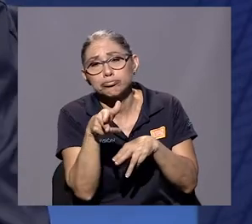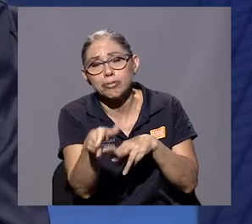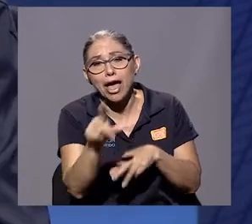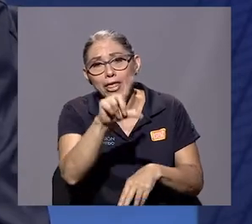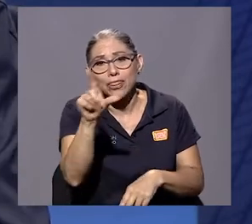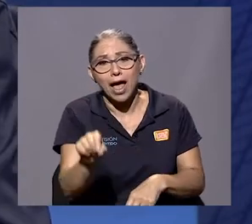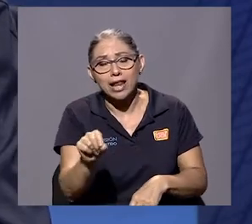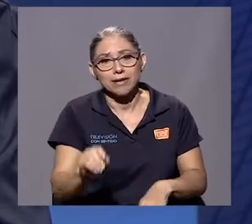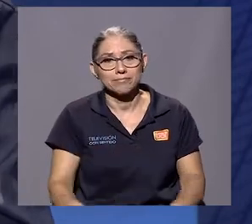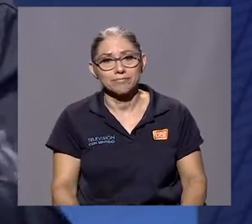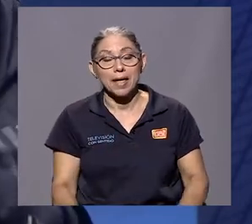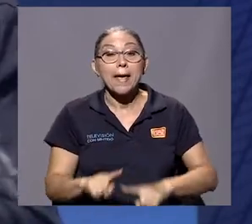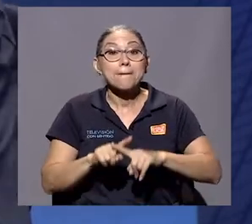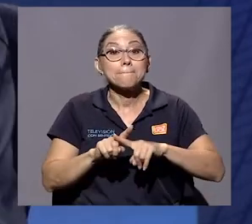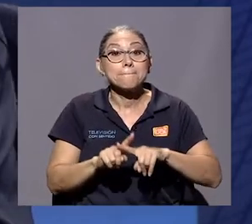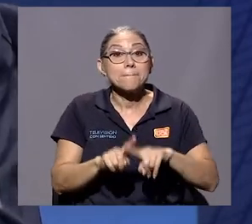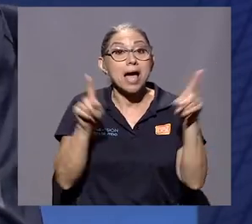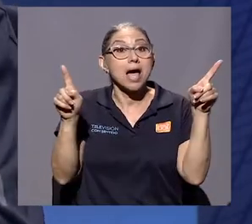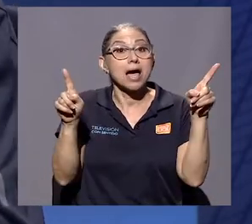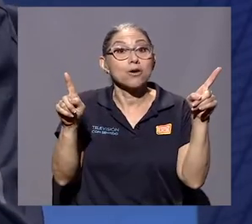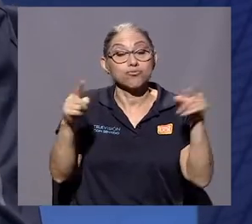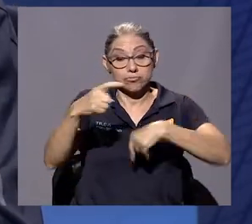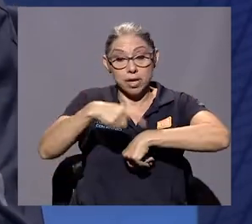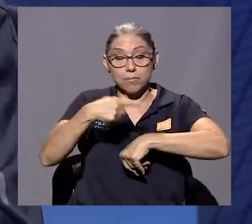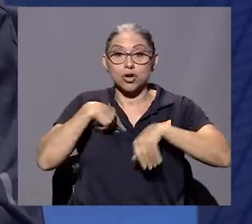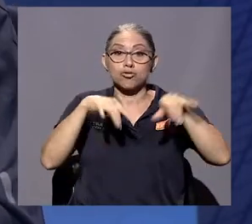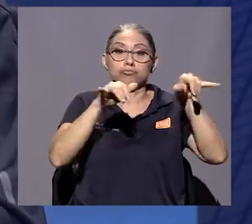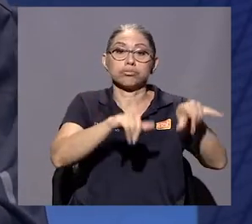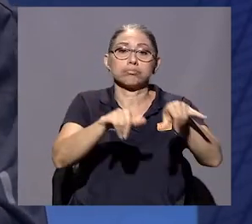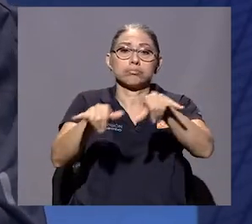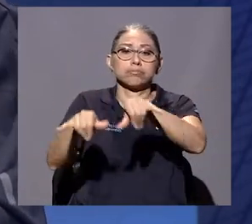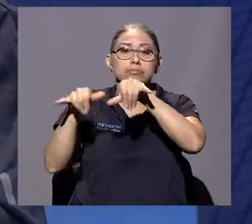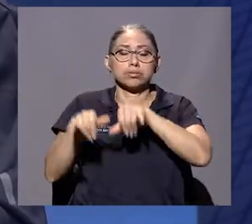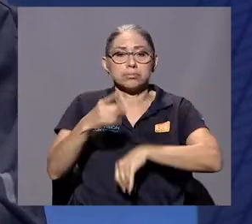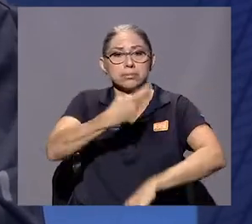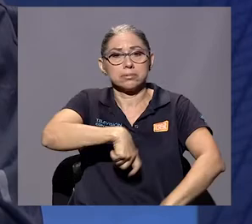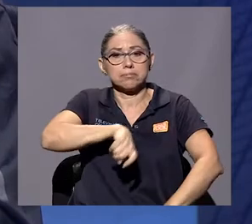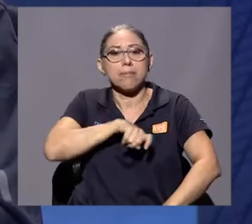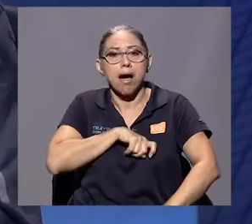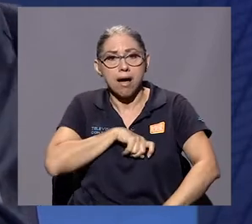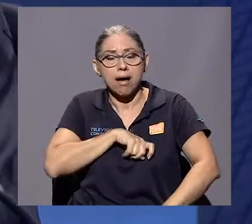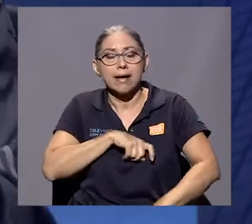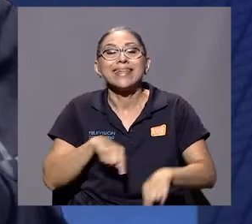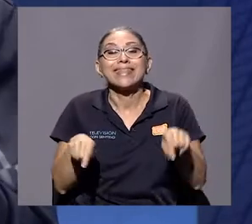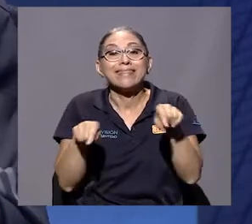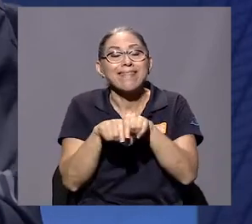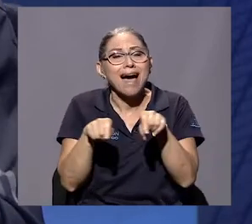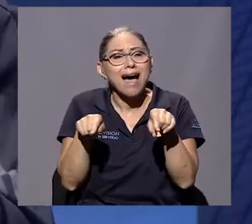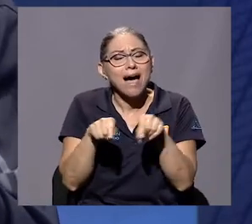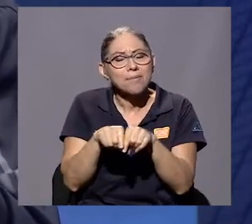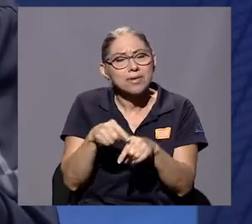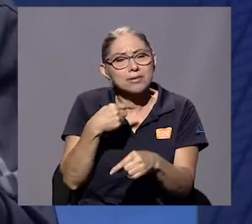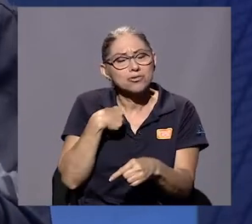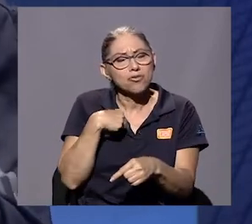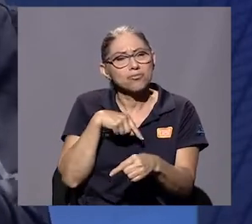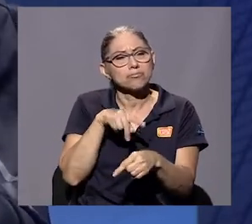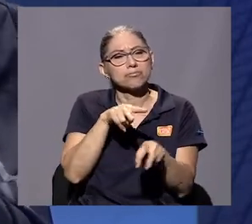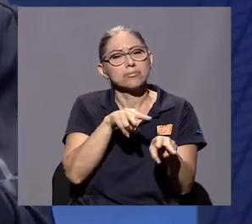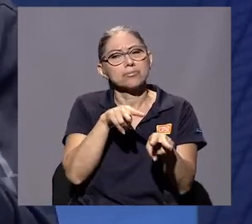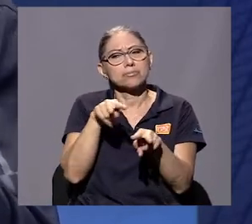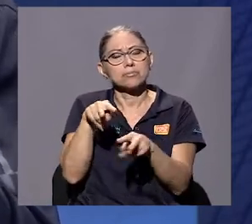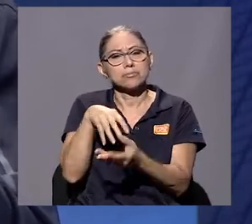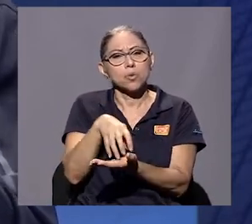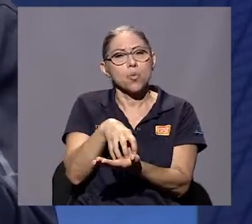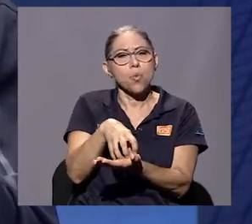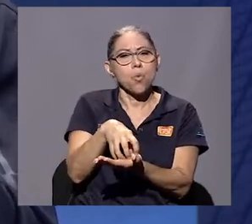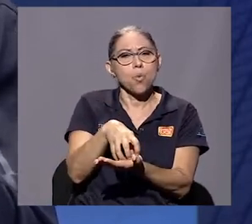ese paso por España también sirvió para cuestionarme cosas.